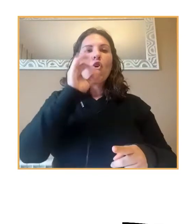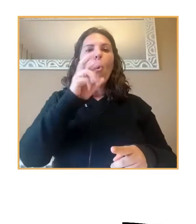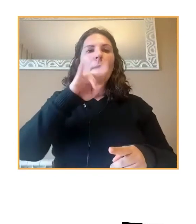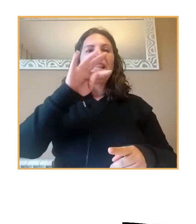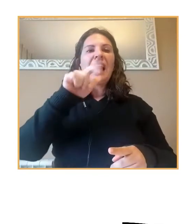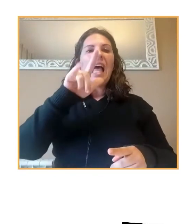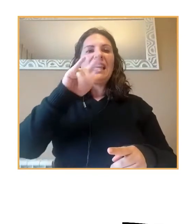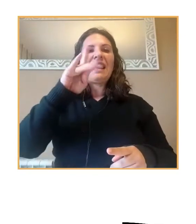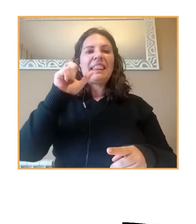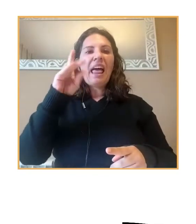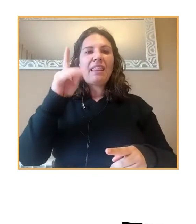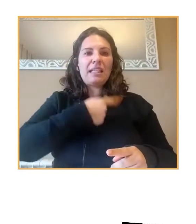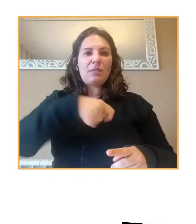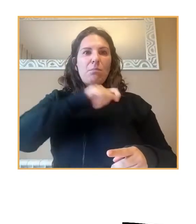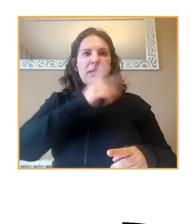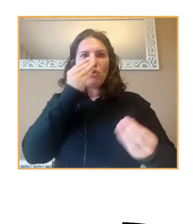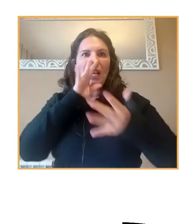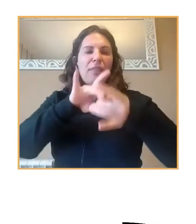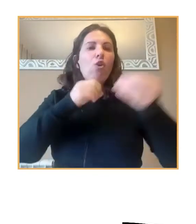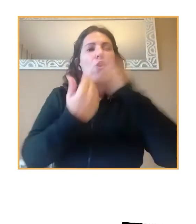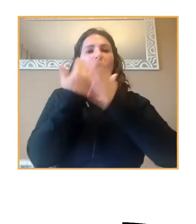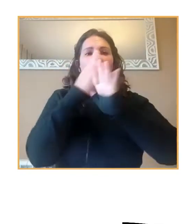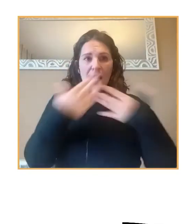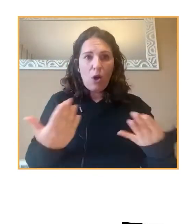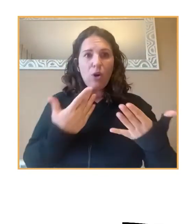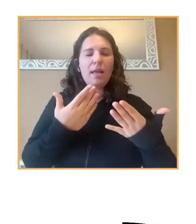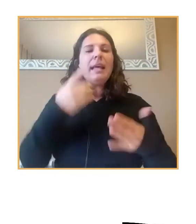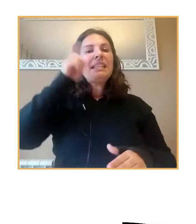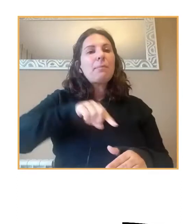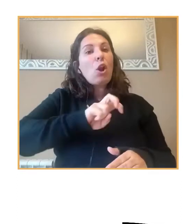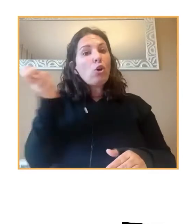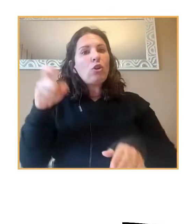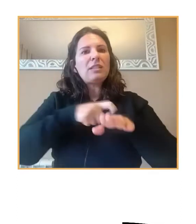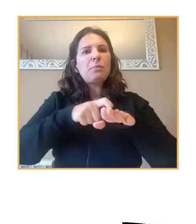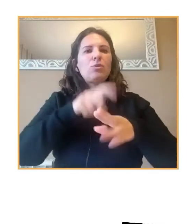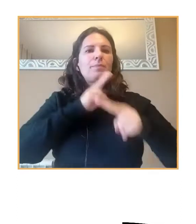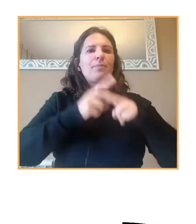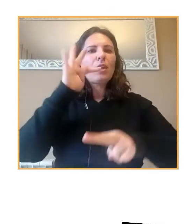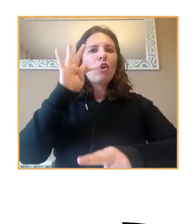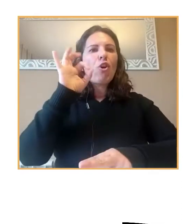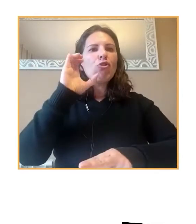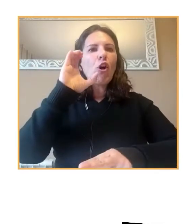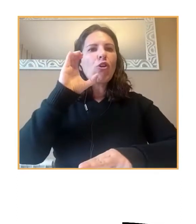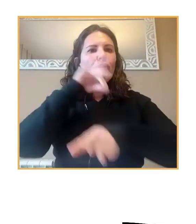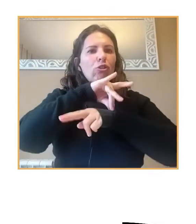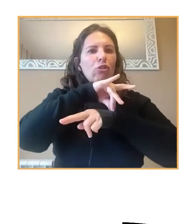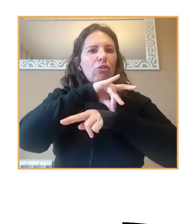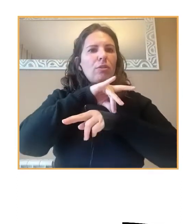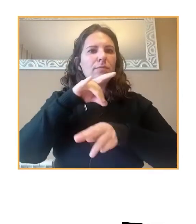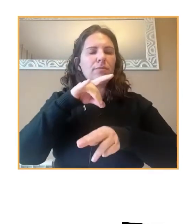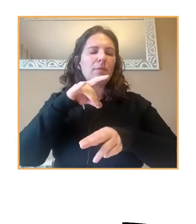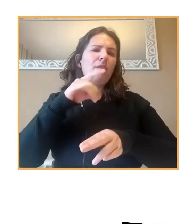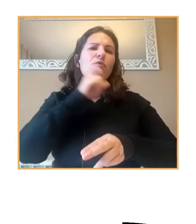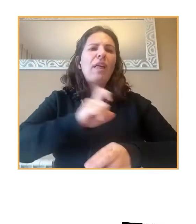emocionales que tienen mucha relación con las jornadas que vamos a hablar, y otro sobre el aspecto TOC, financiado por la Fundación Coplovich.